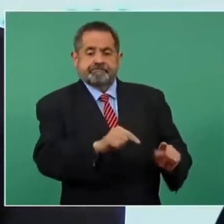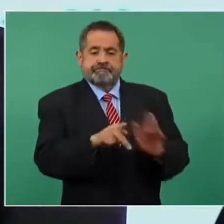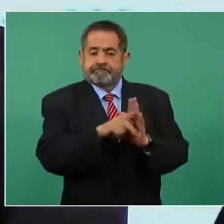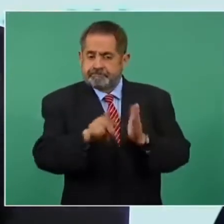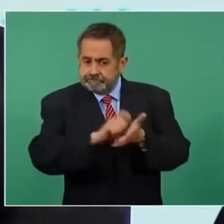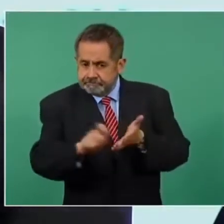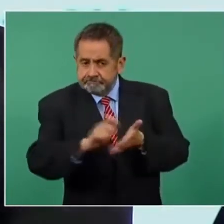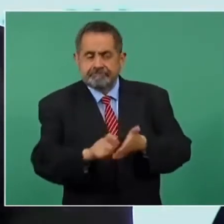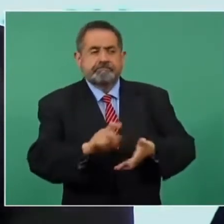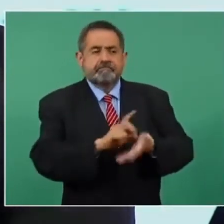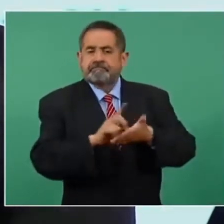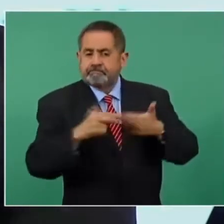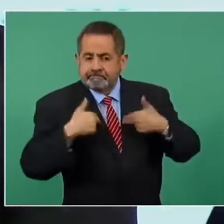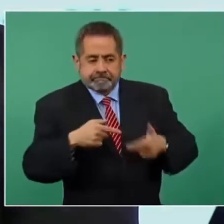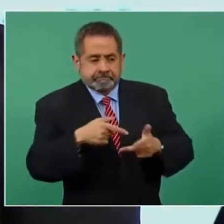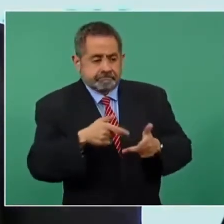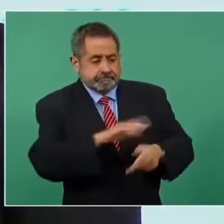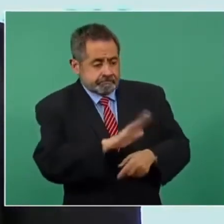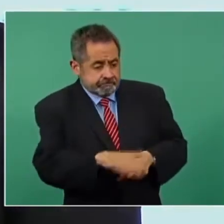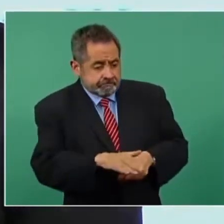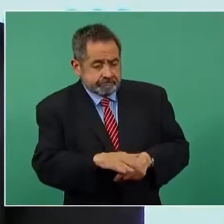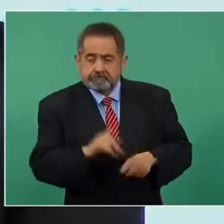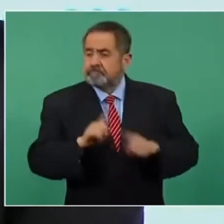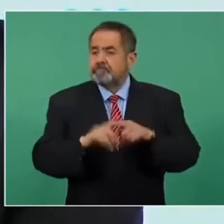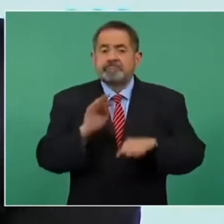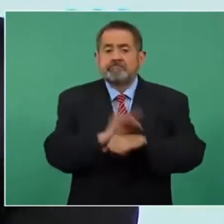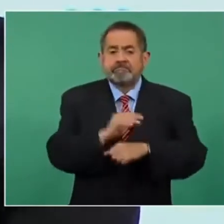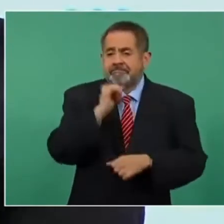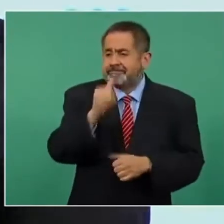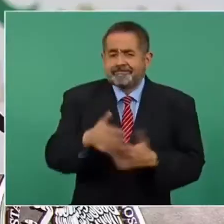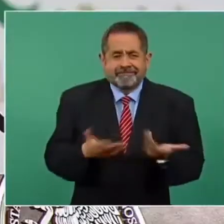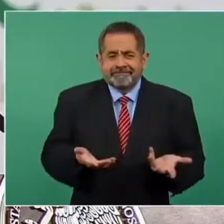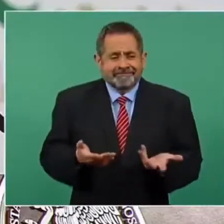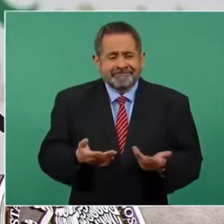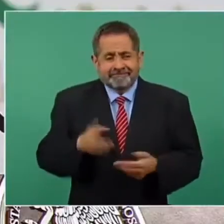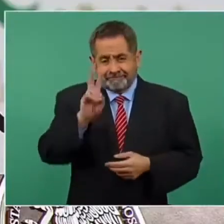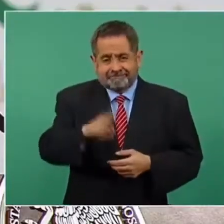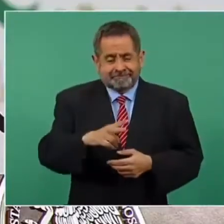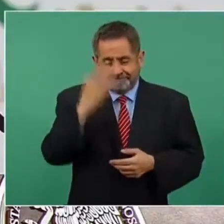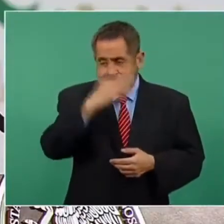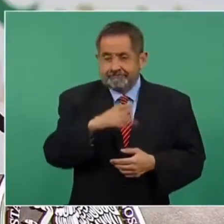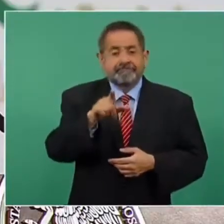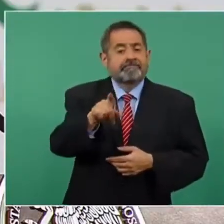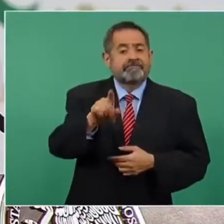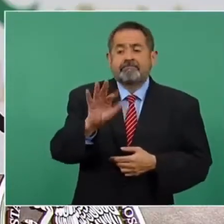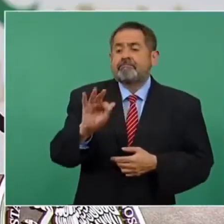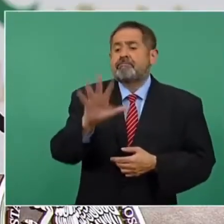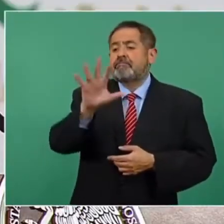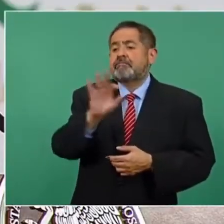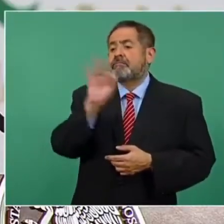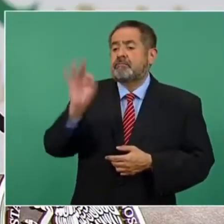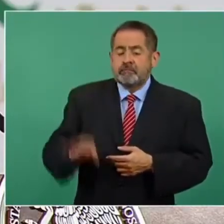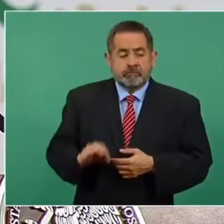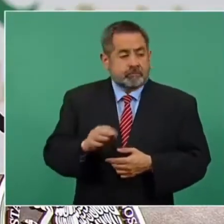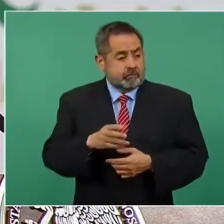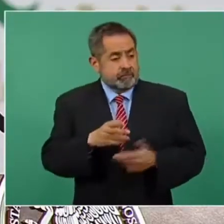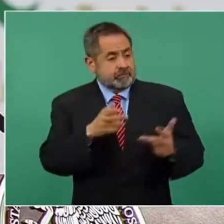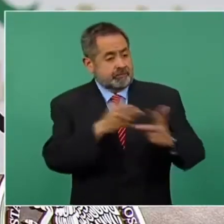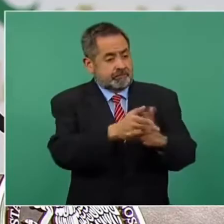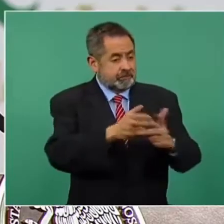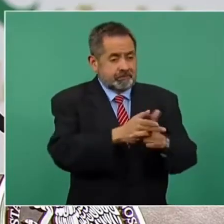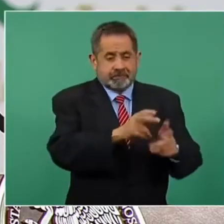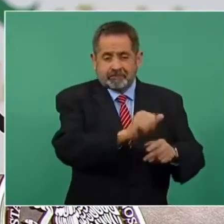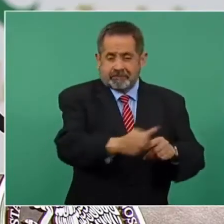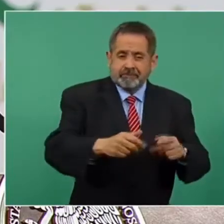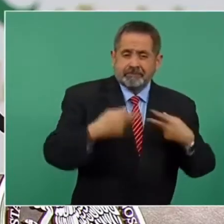Y un dato que es muy delicado, el 45 por ciento de las agresiones contra periodistas y defensores de